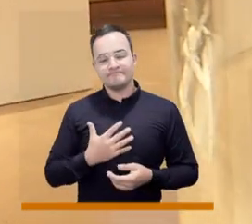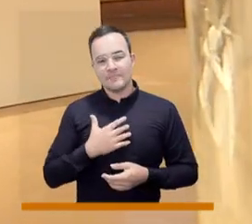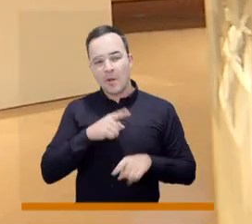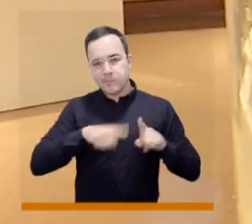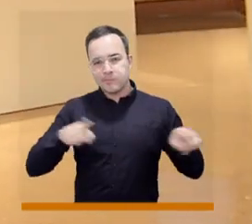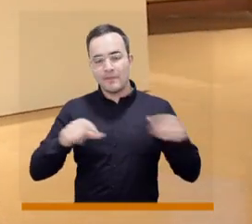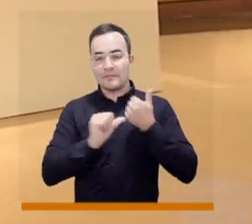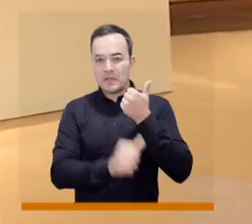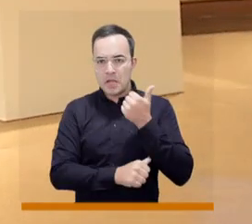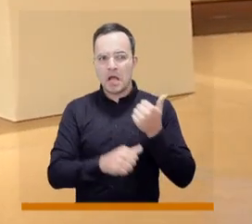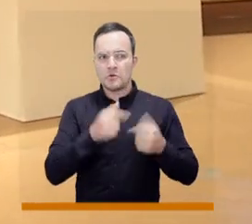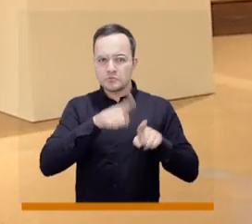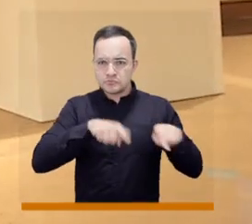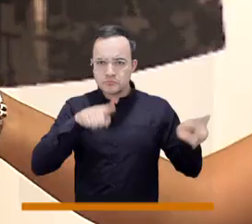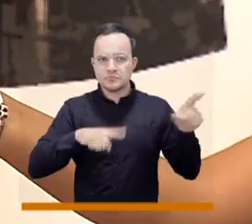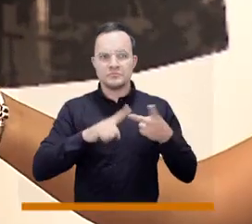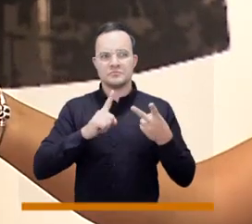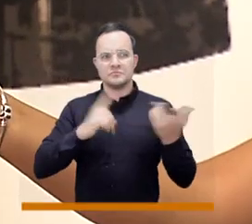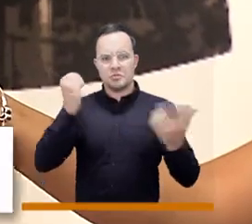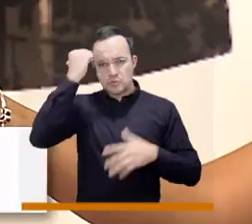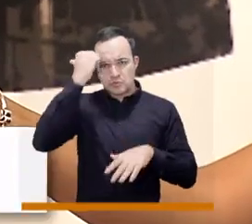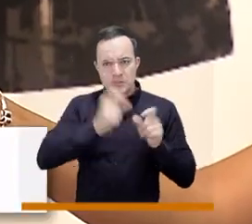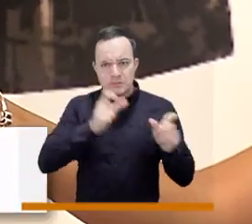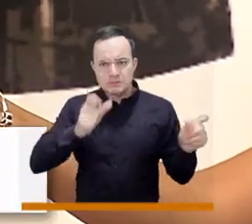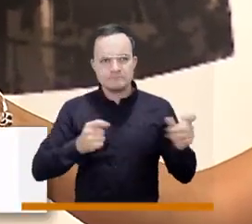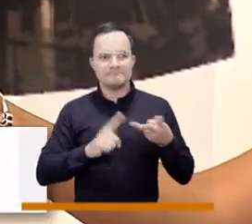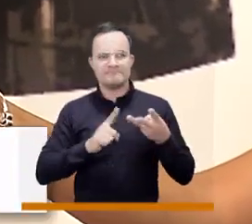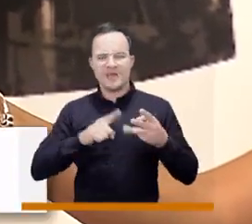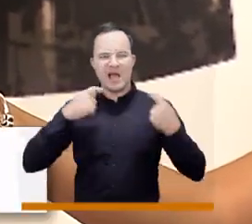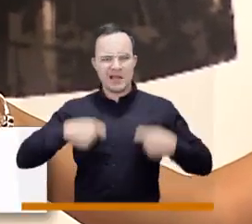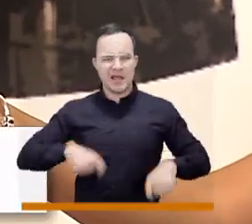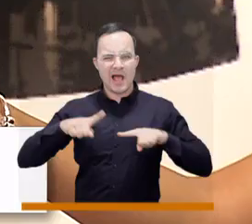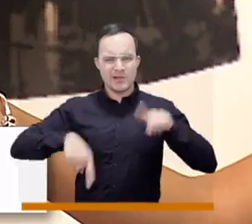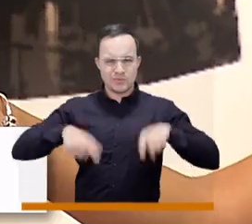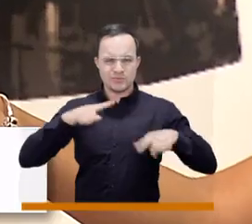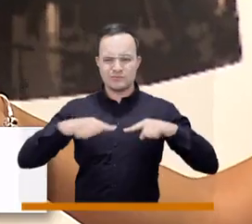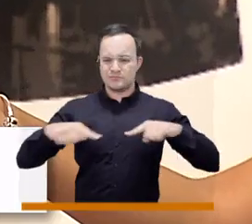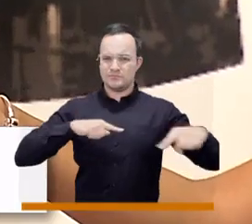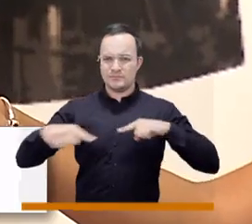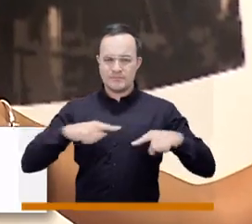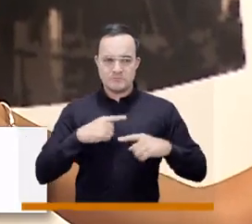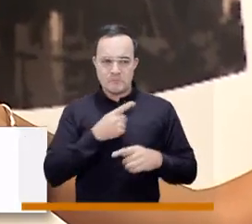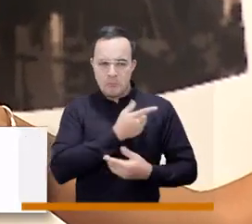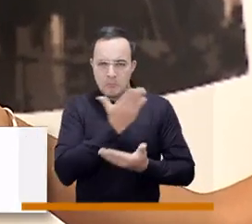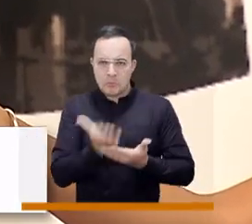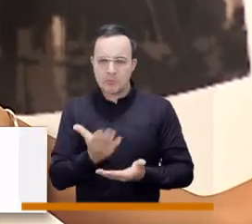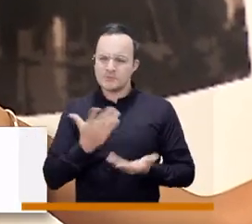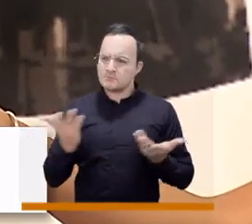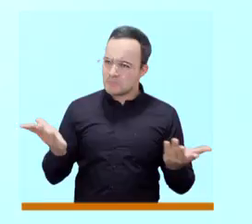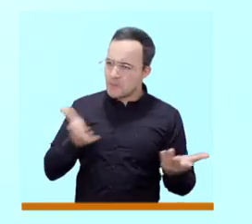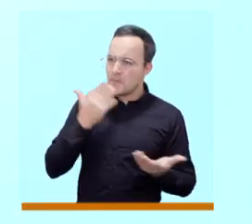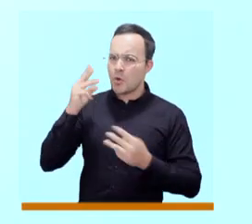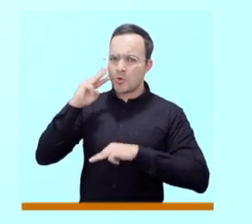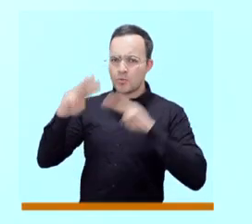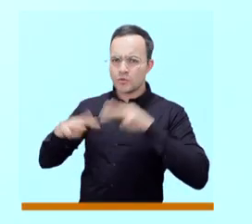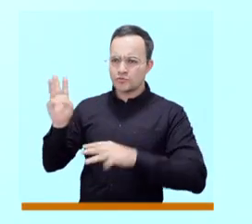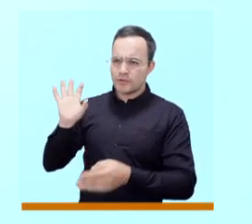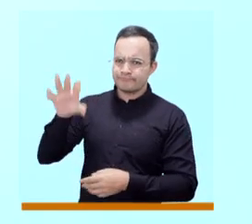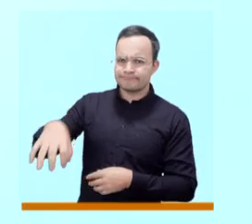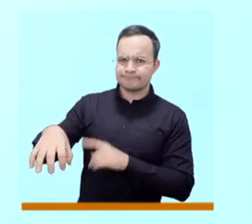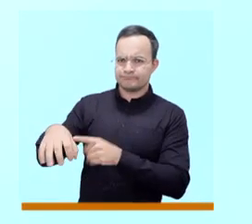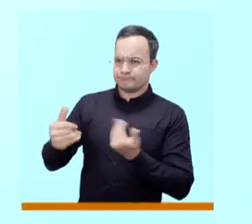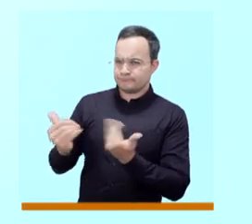profesores, decanos, incluso personal administrativo, había planteado la posibilidad de tener un museo donde